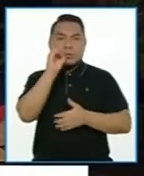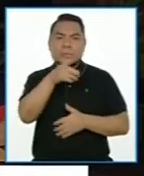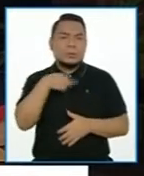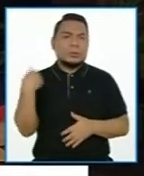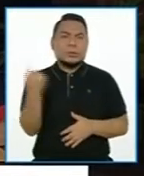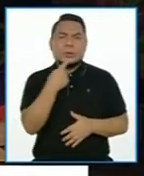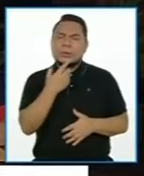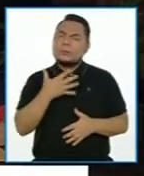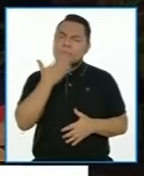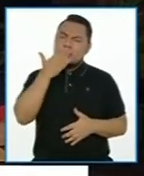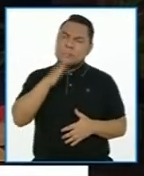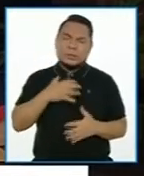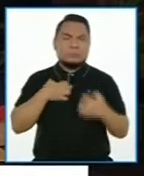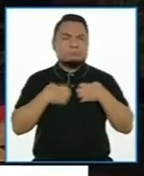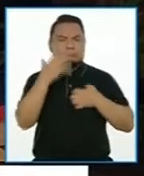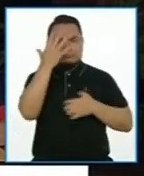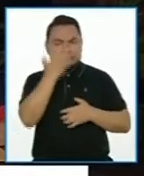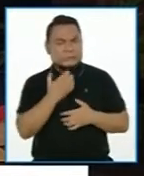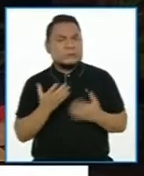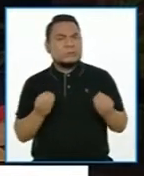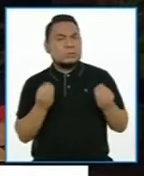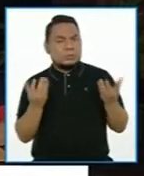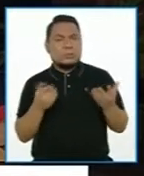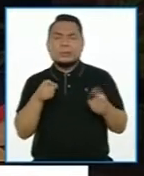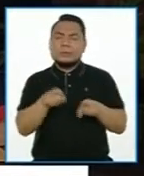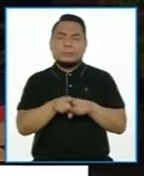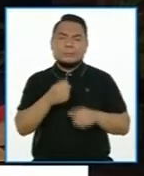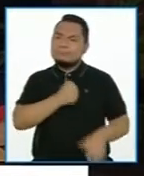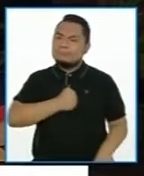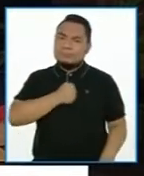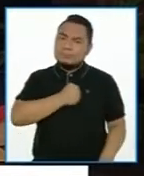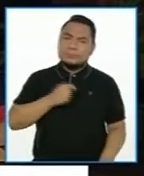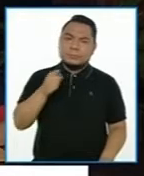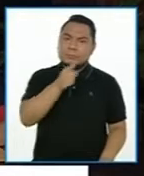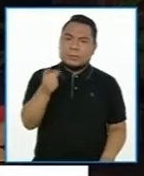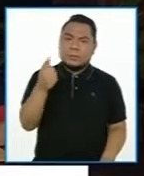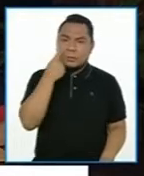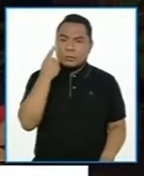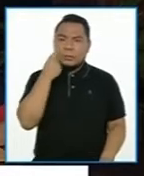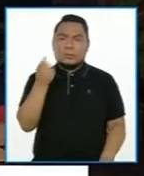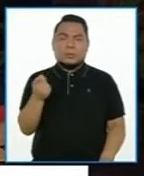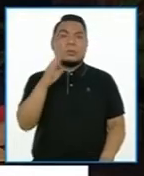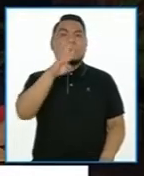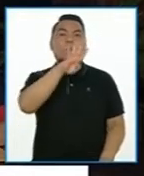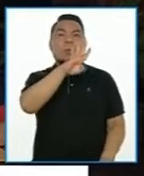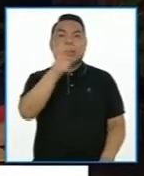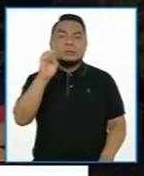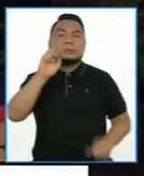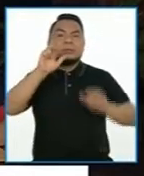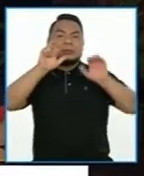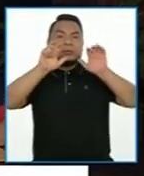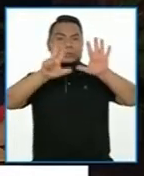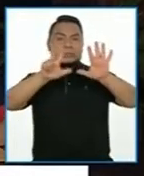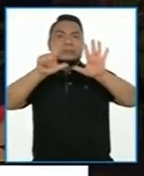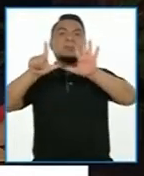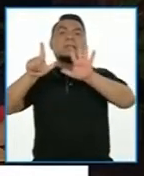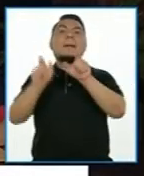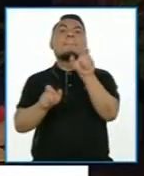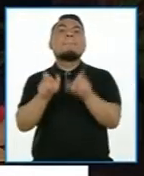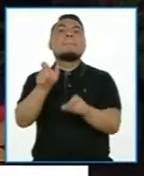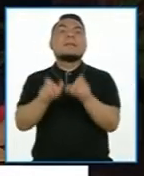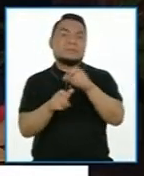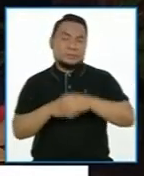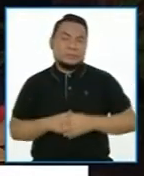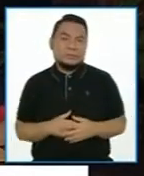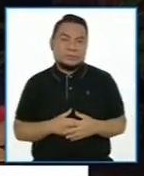indignación y también nuestra decepción por haber conocido que 487 personas,